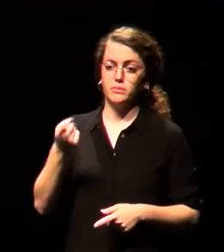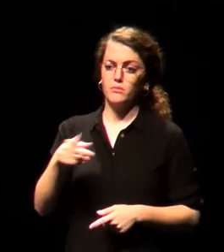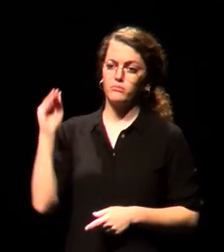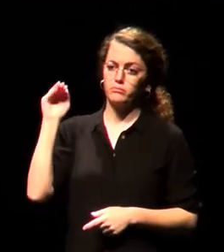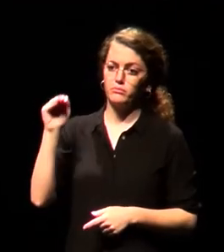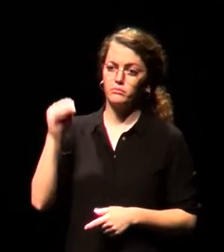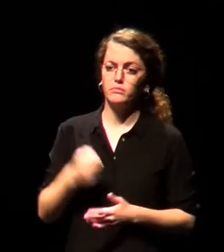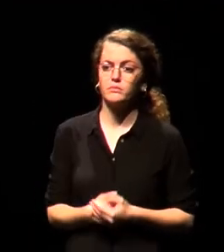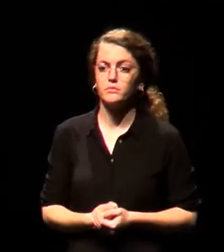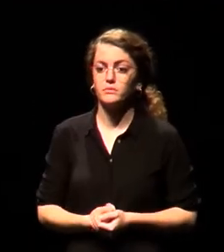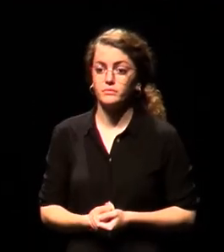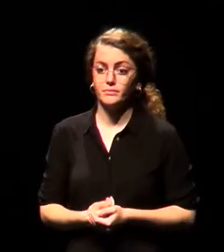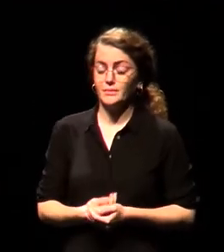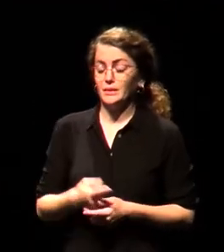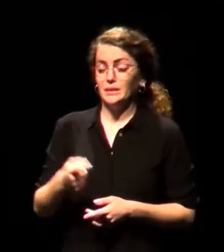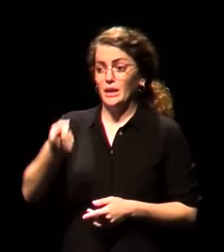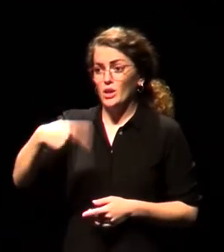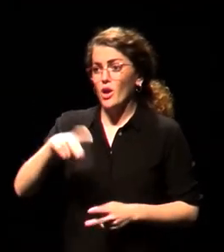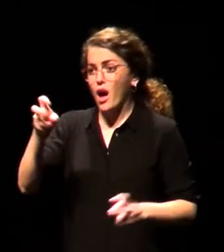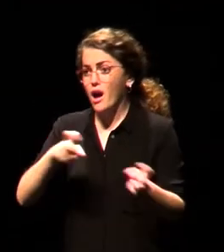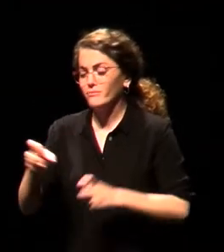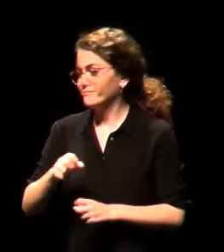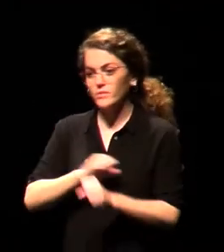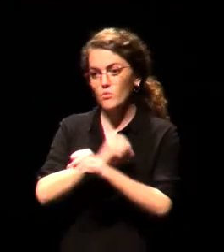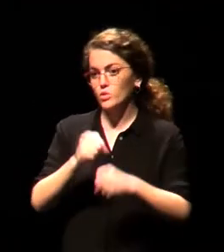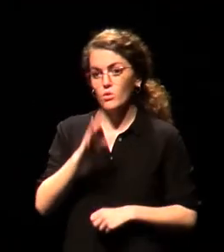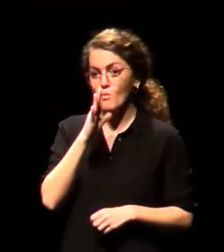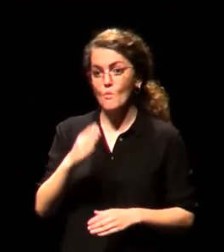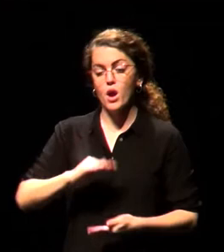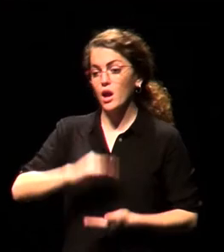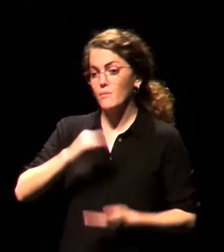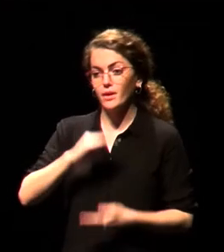Lamentablemente, no hemos podido atenderlas todas porque nuestra capacidad es limitada.